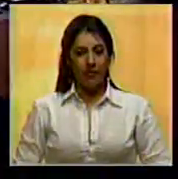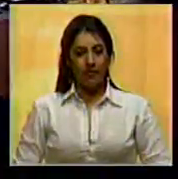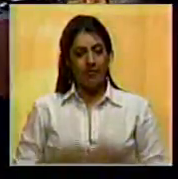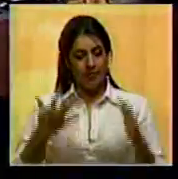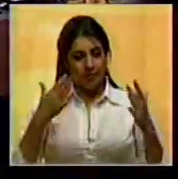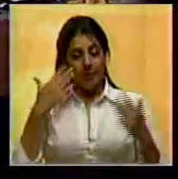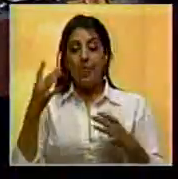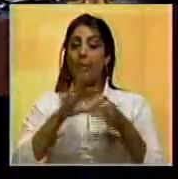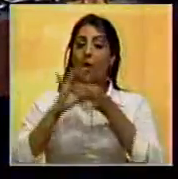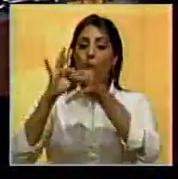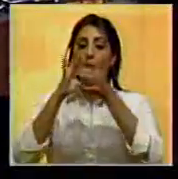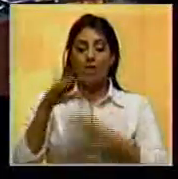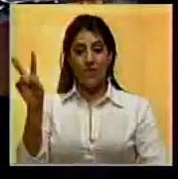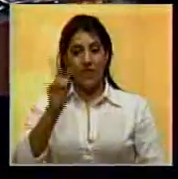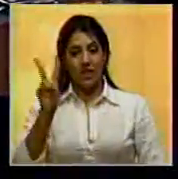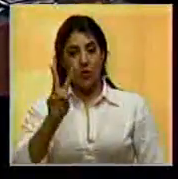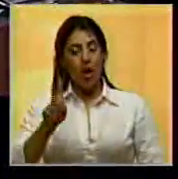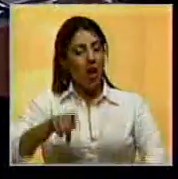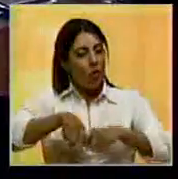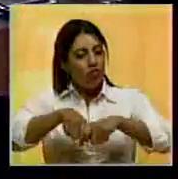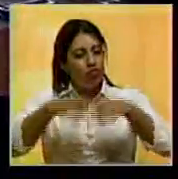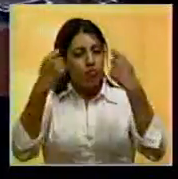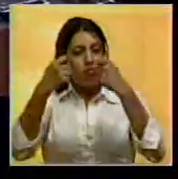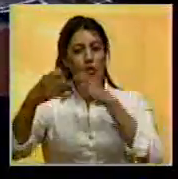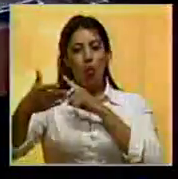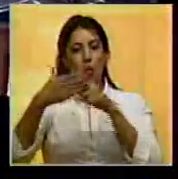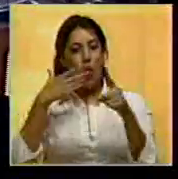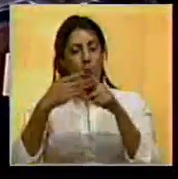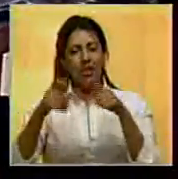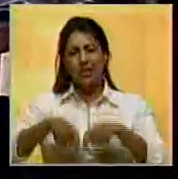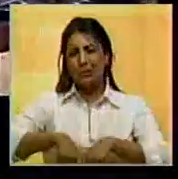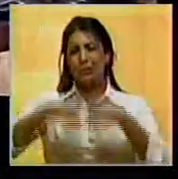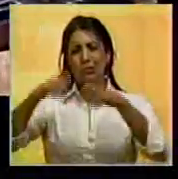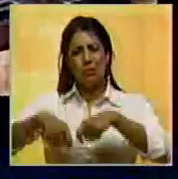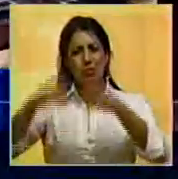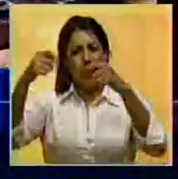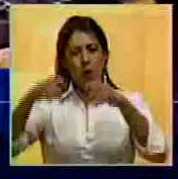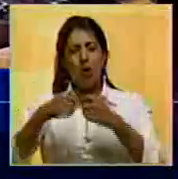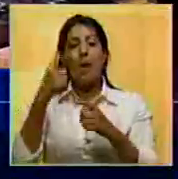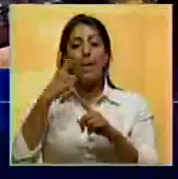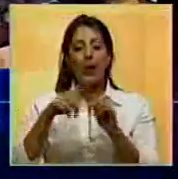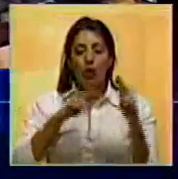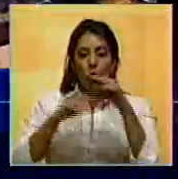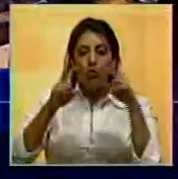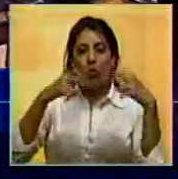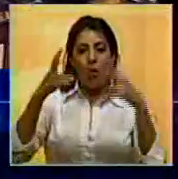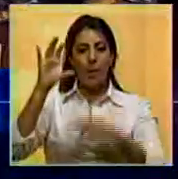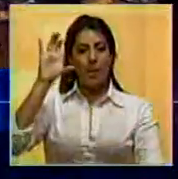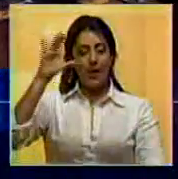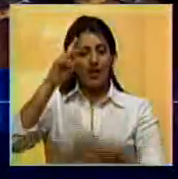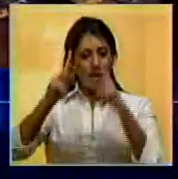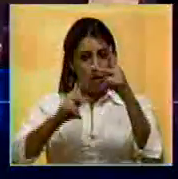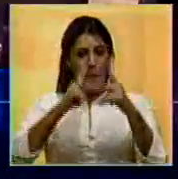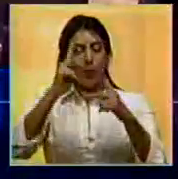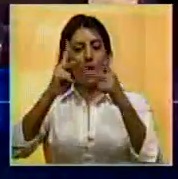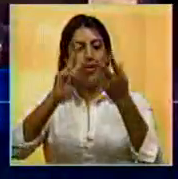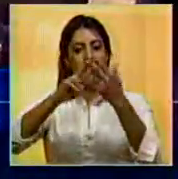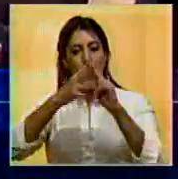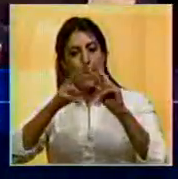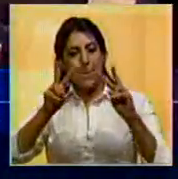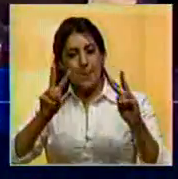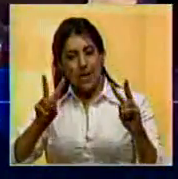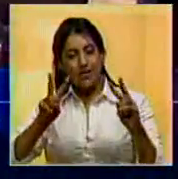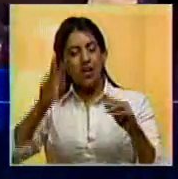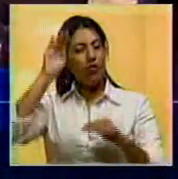para unir esta Venezuela rota, violenta y arruinada y construir un país de progreso, de paz